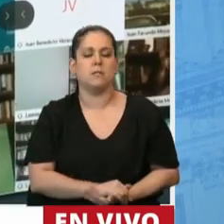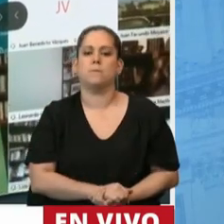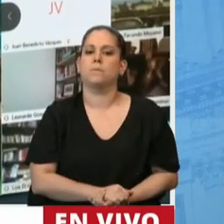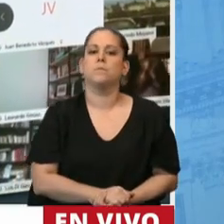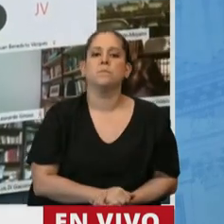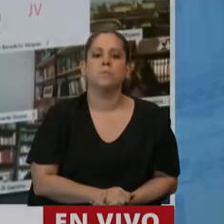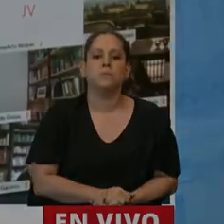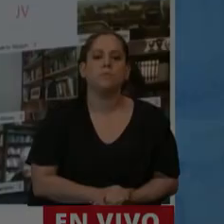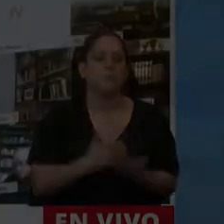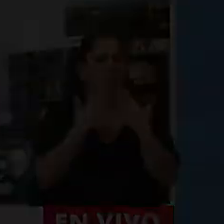Muchas gracias, diputada.